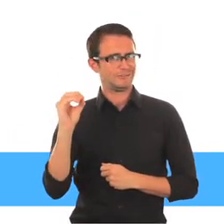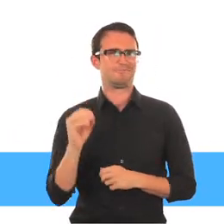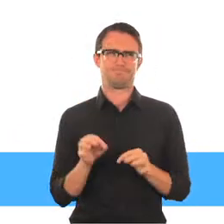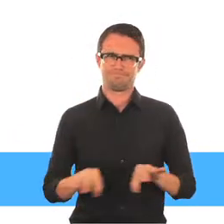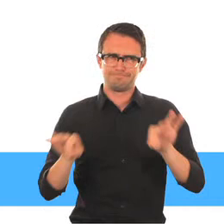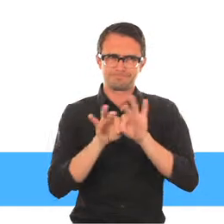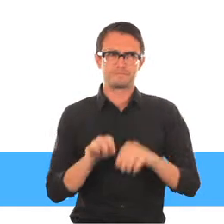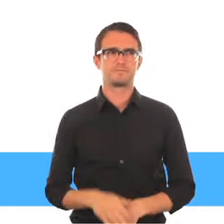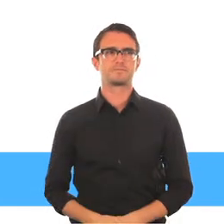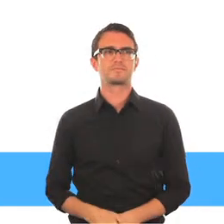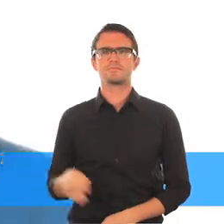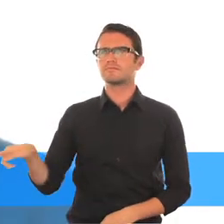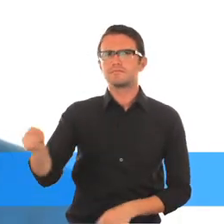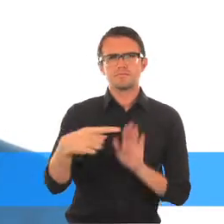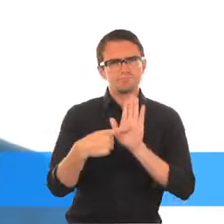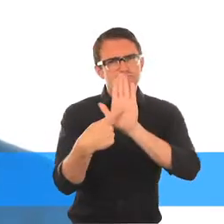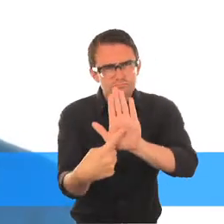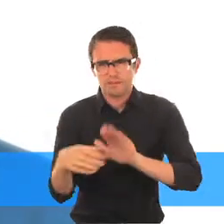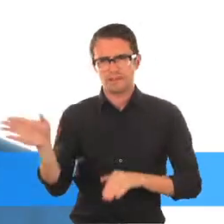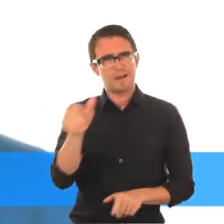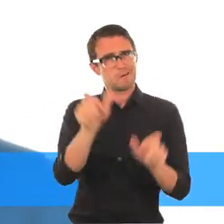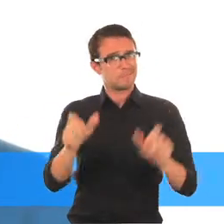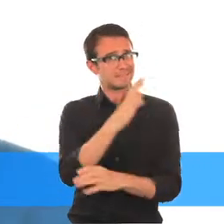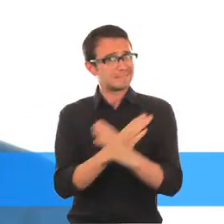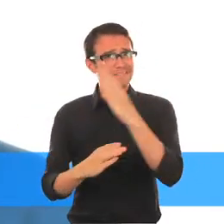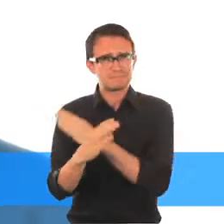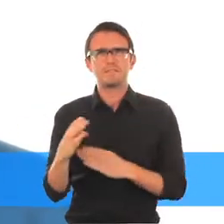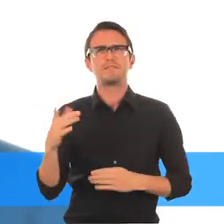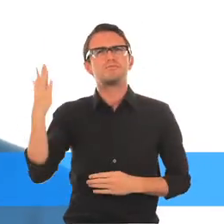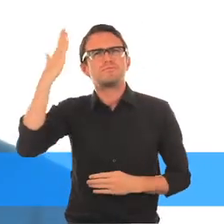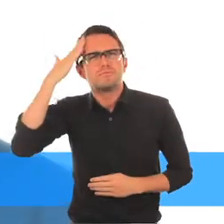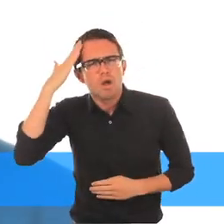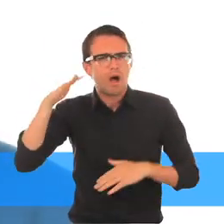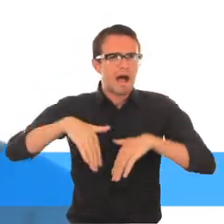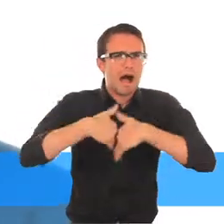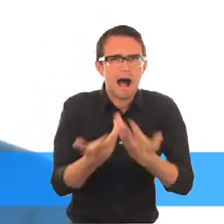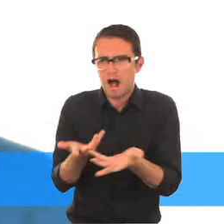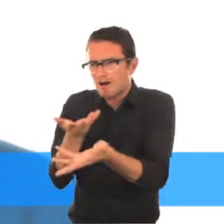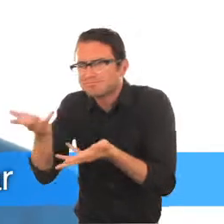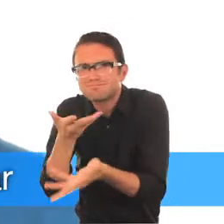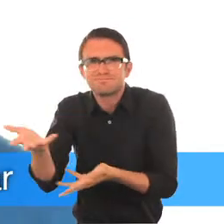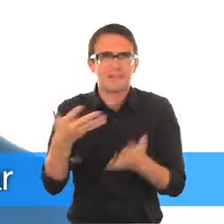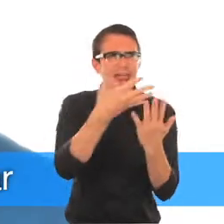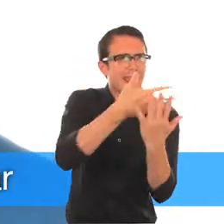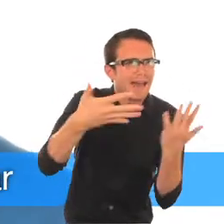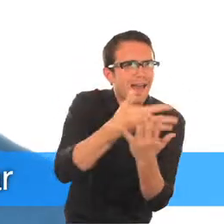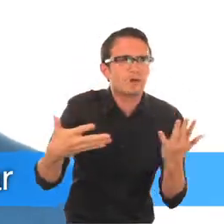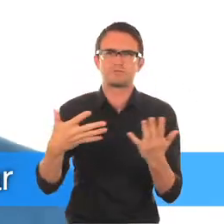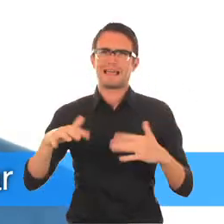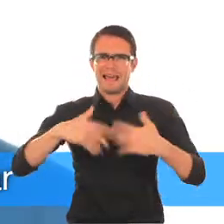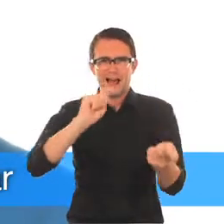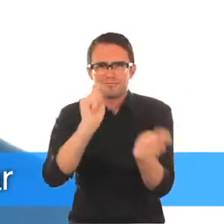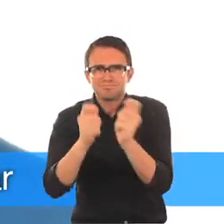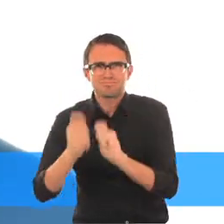organizaciones locales que representan a personas con discapacidad Y consultelas acerca de las estrategias más adecuadas Por ejemplo, sobre qué tipo